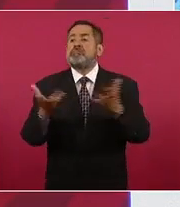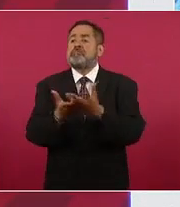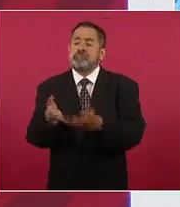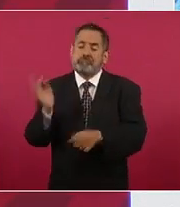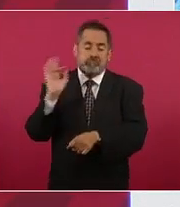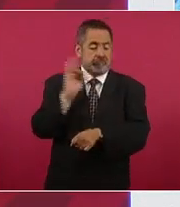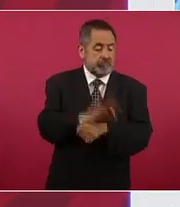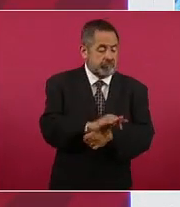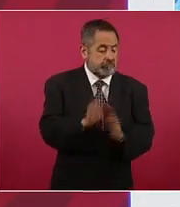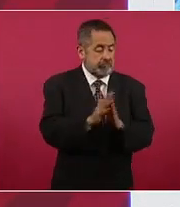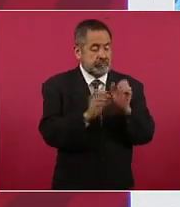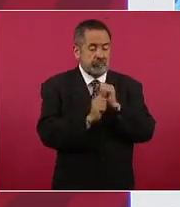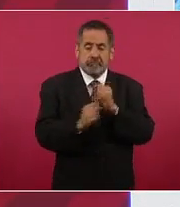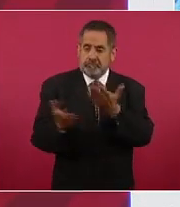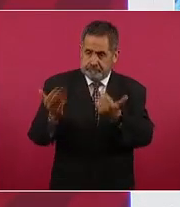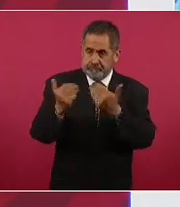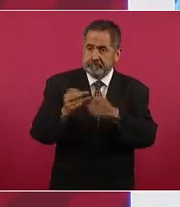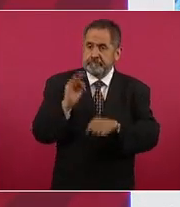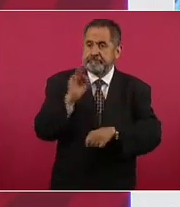constitución